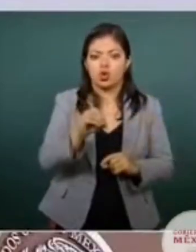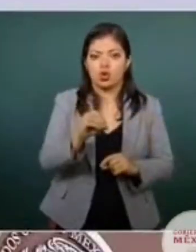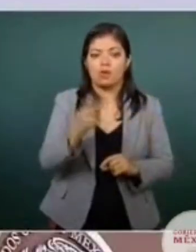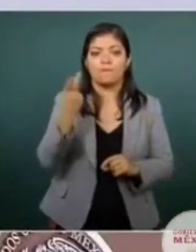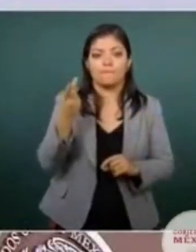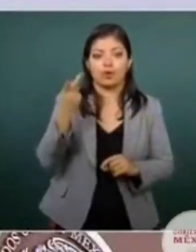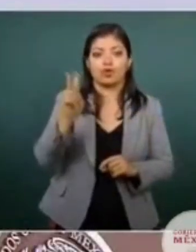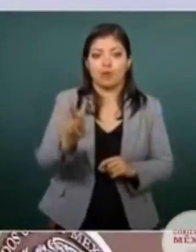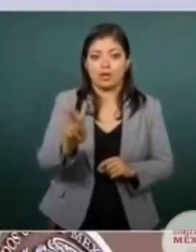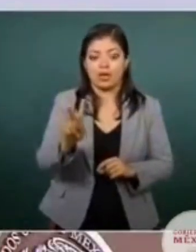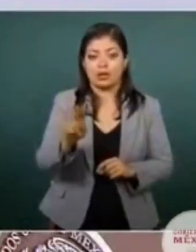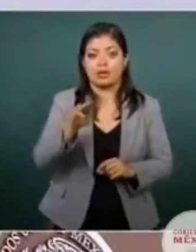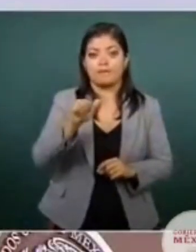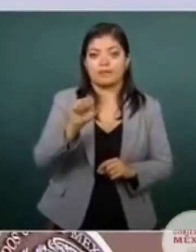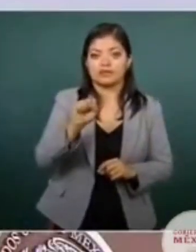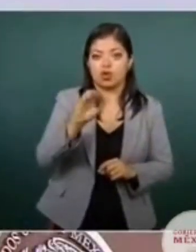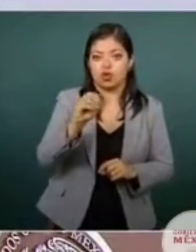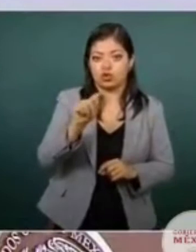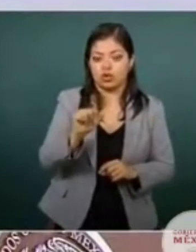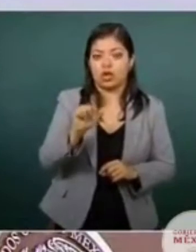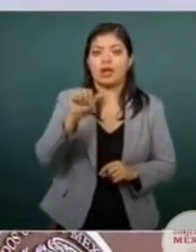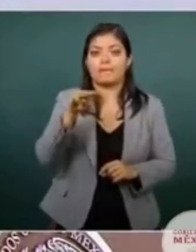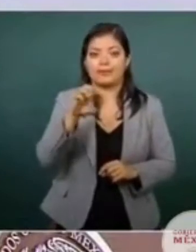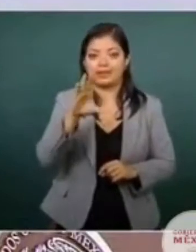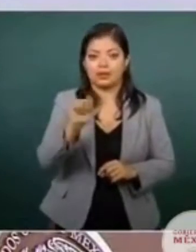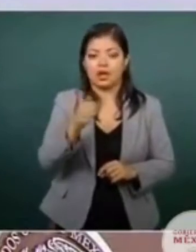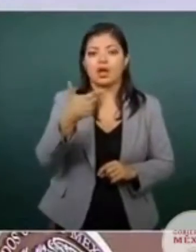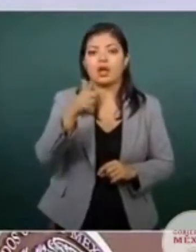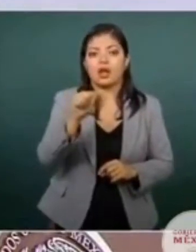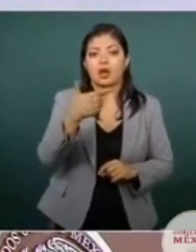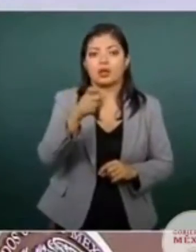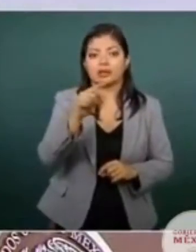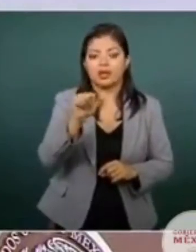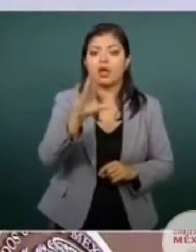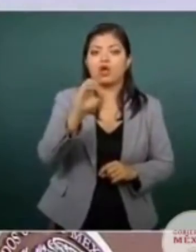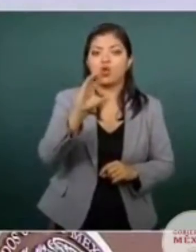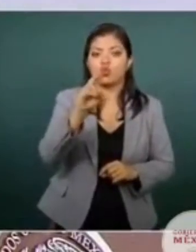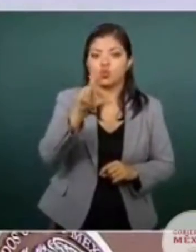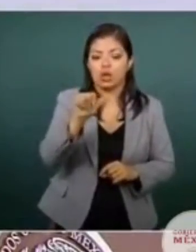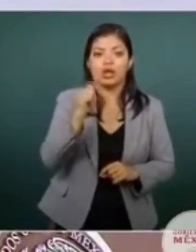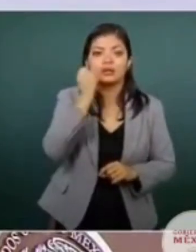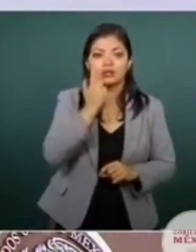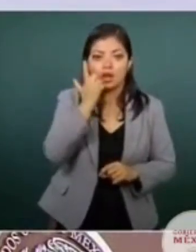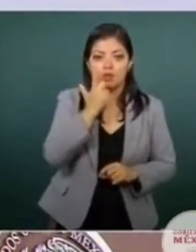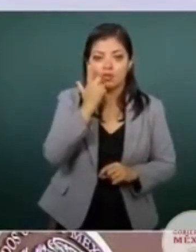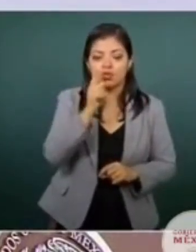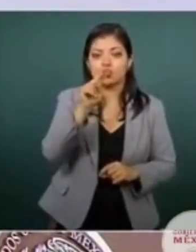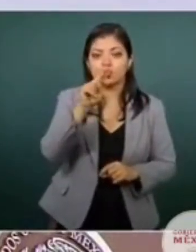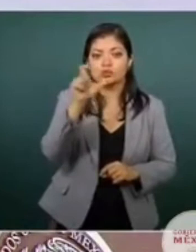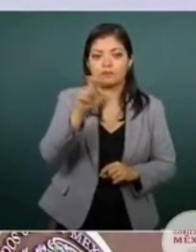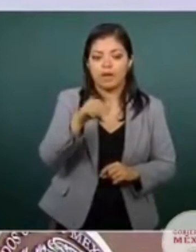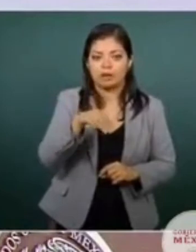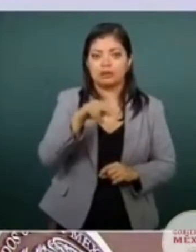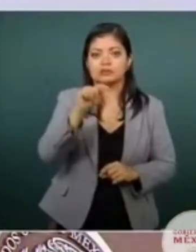Vallarta, Mascota, Ameca, La Huerta, Cocula, Tlajomulco de Zúñiga, Tuxpan, Sayula,